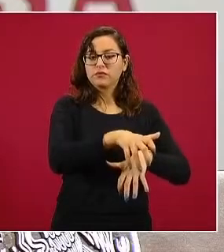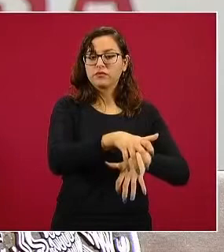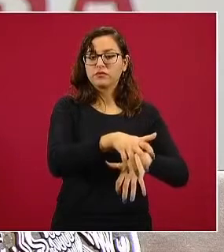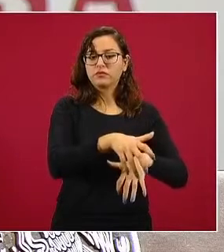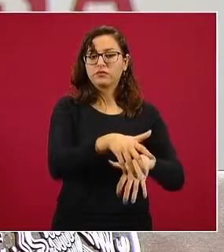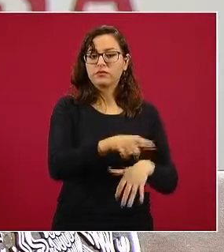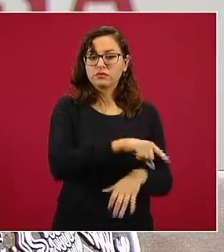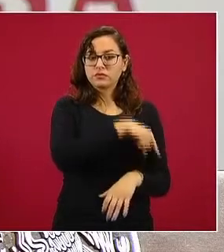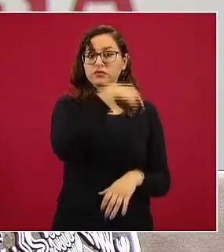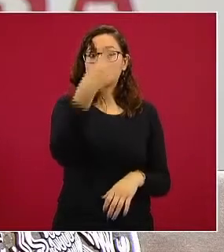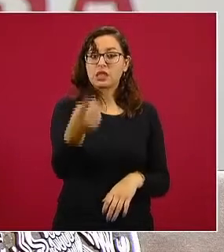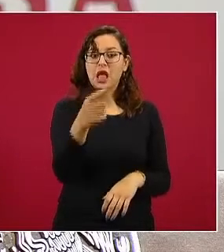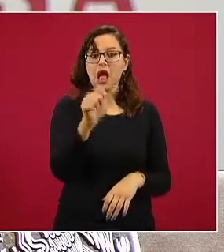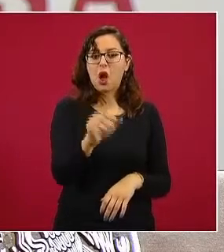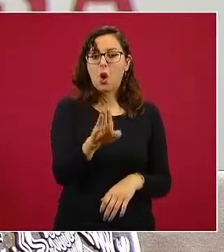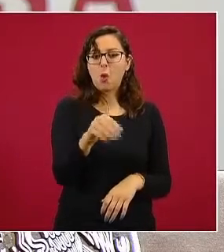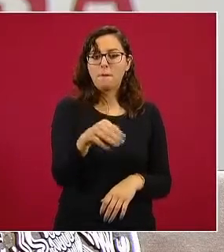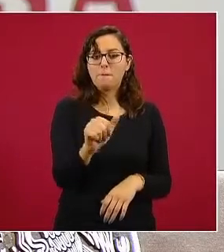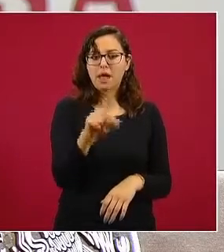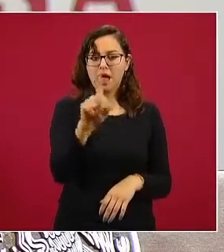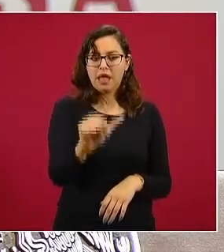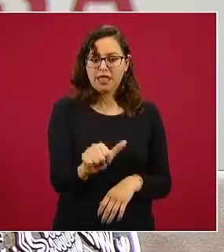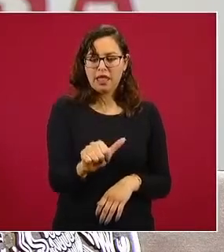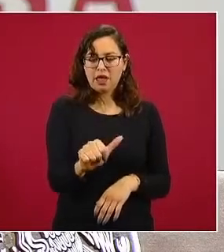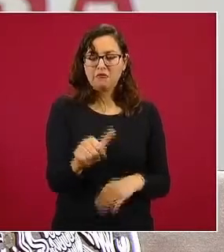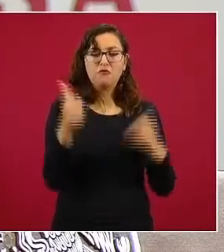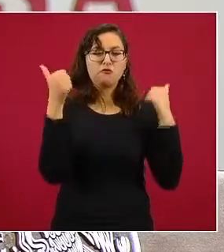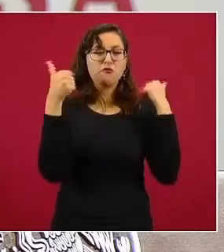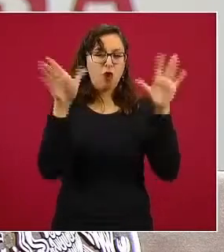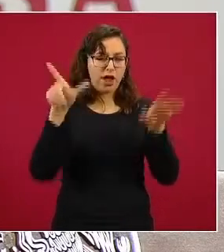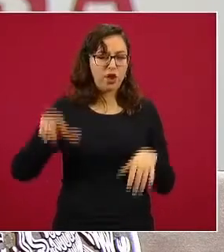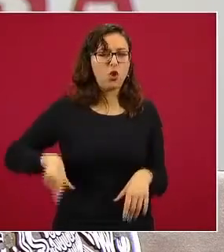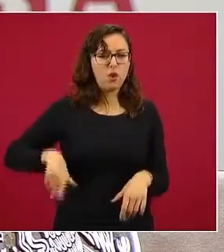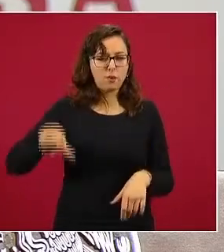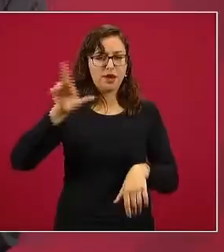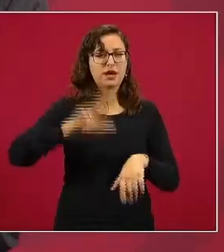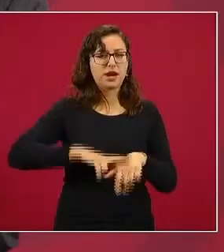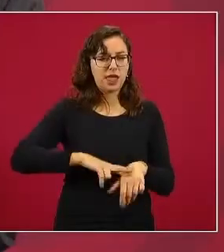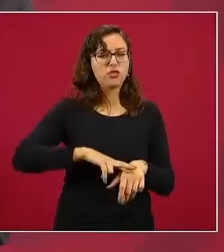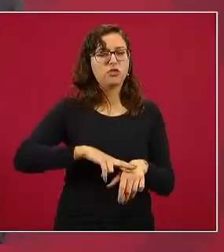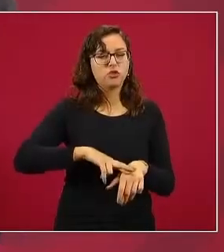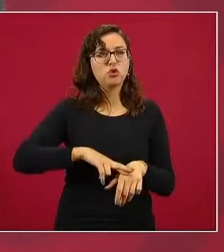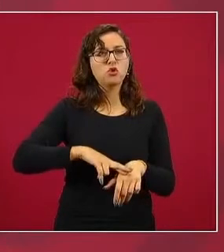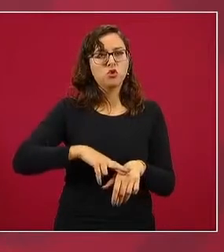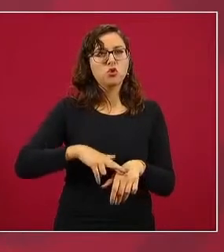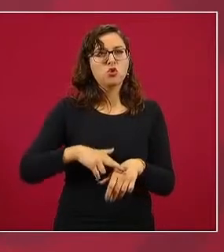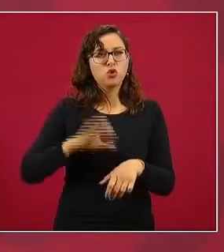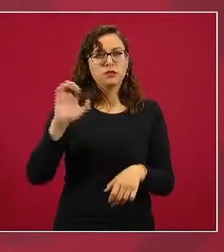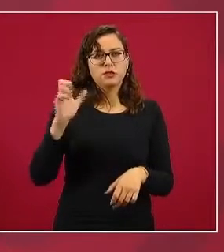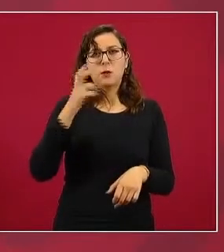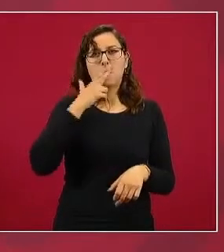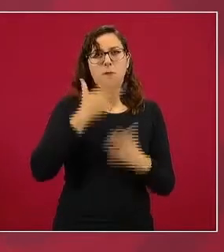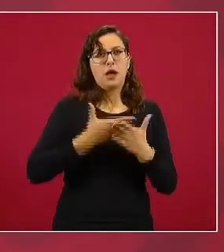lleva el nombre de Ahumada, es un general que fue gobernador de Chihuahua en la época de Porfirio Díaz,